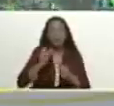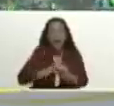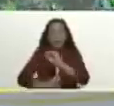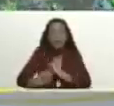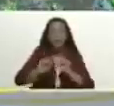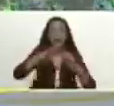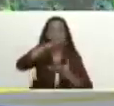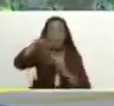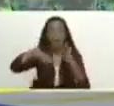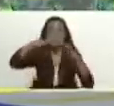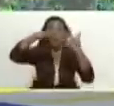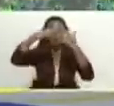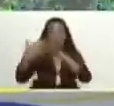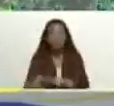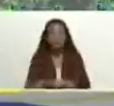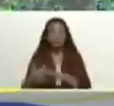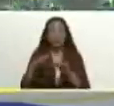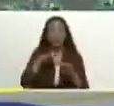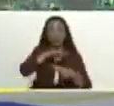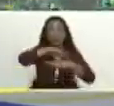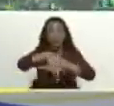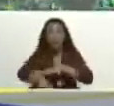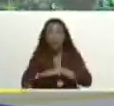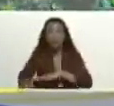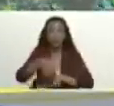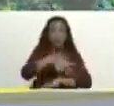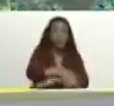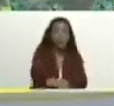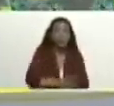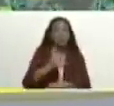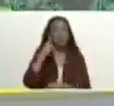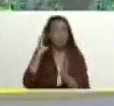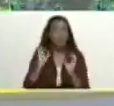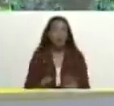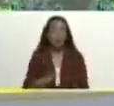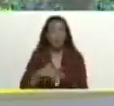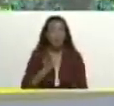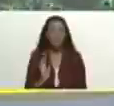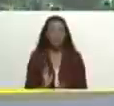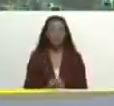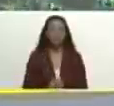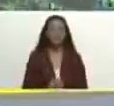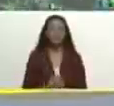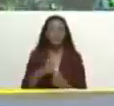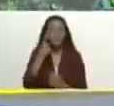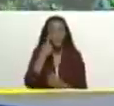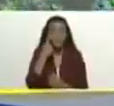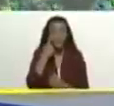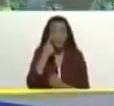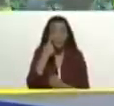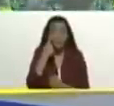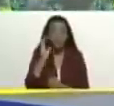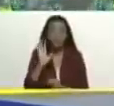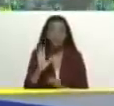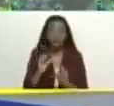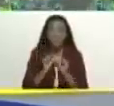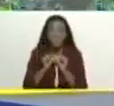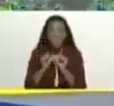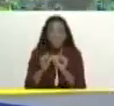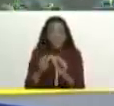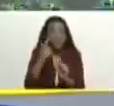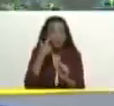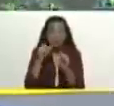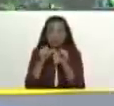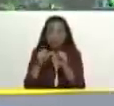prevenido vale por dos. Y así queremos estar pendientes, permanentemente.